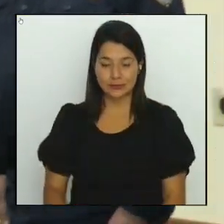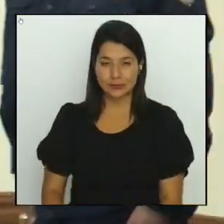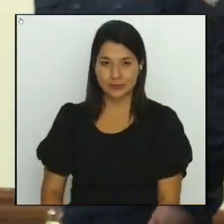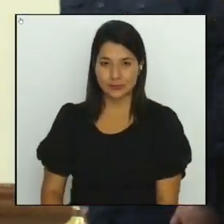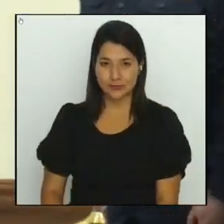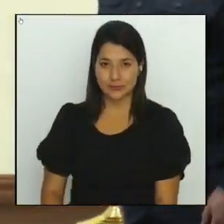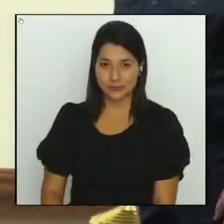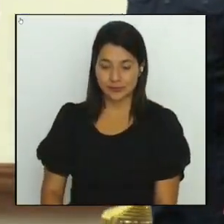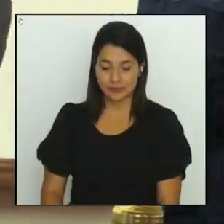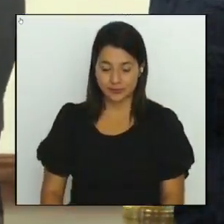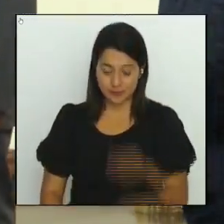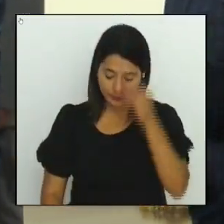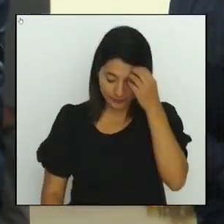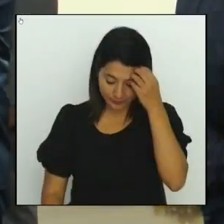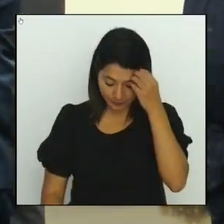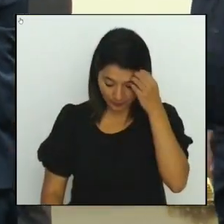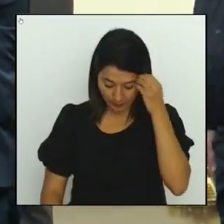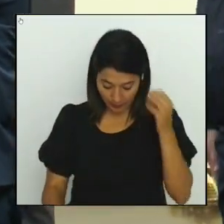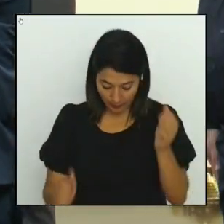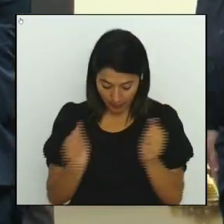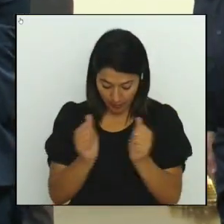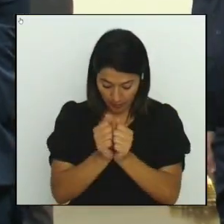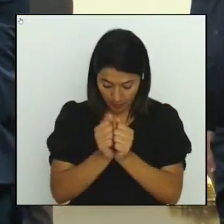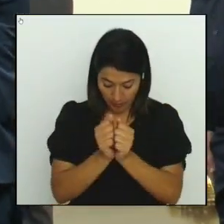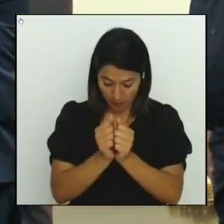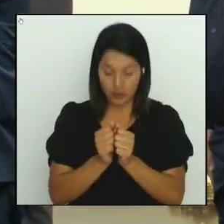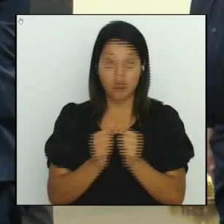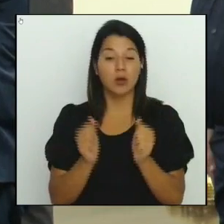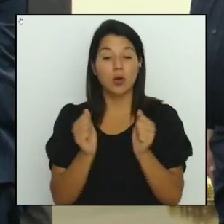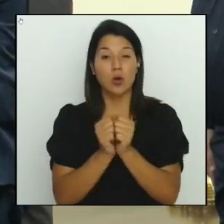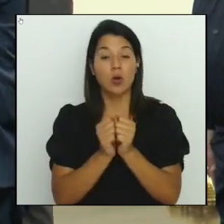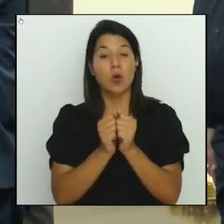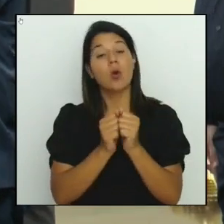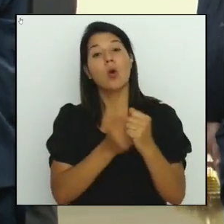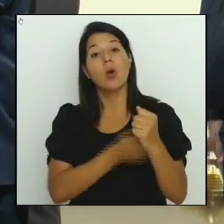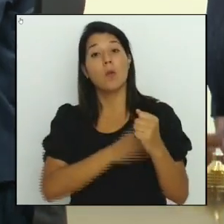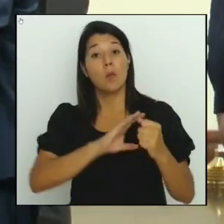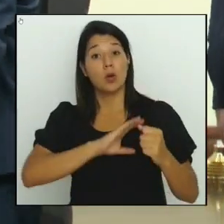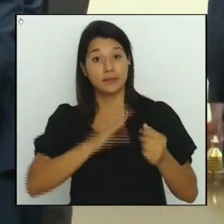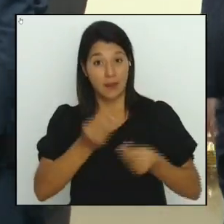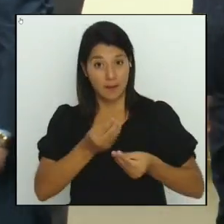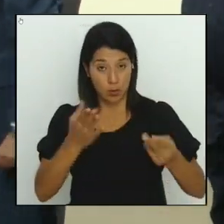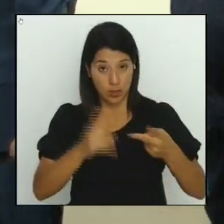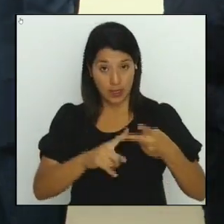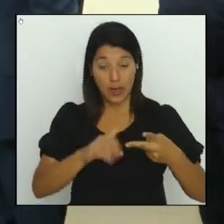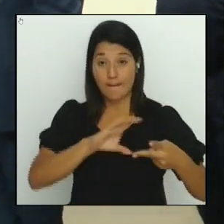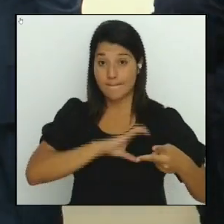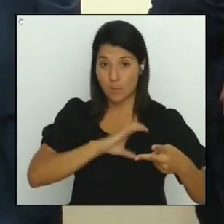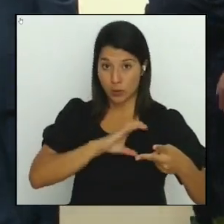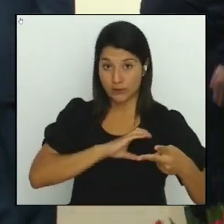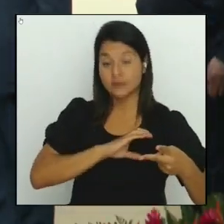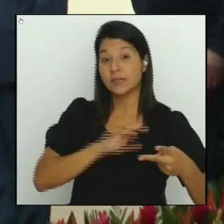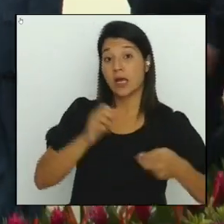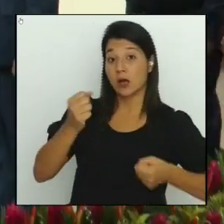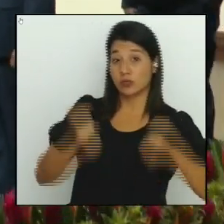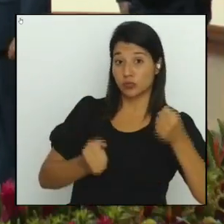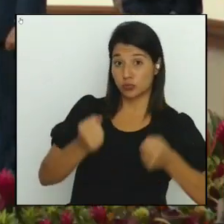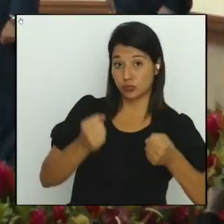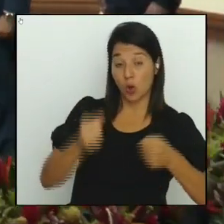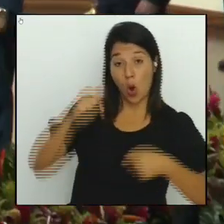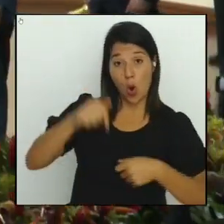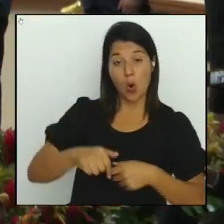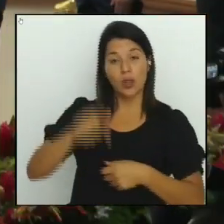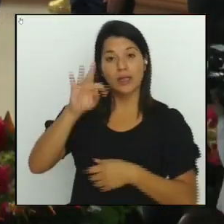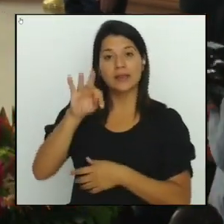Con el traspaso del mando de la Fuerza Pública y la Policía de Tránsito, el Tribunal Supremo de Elecciones realizó la convocatoria de